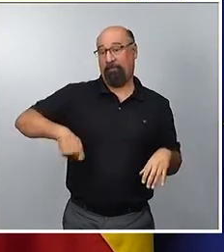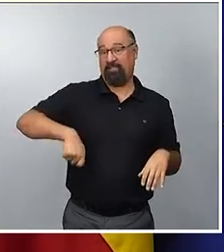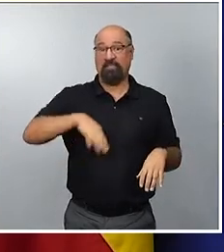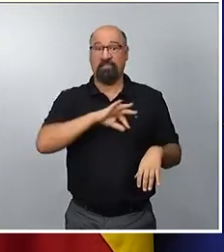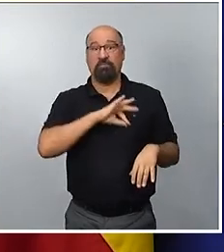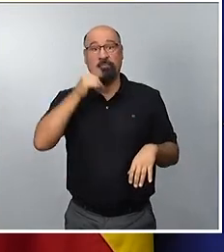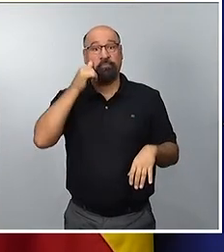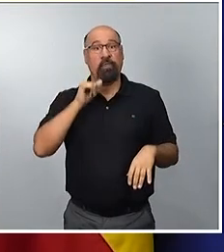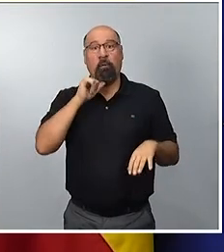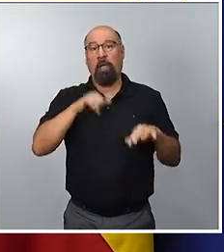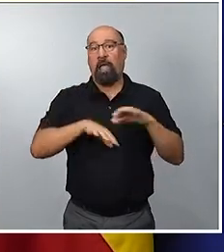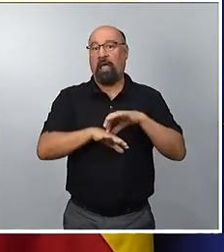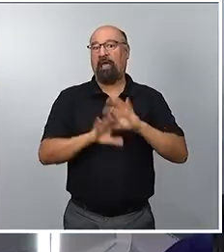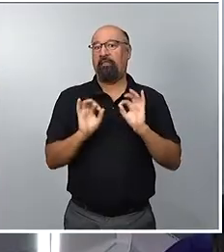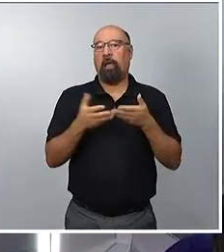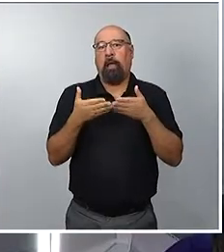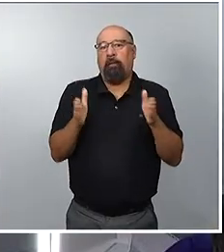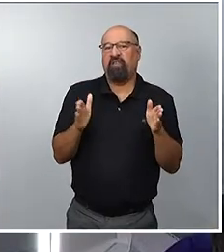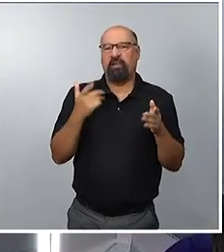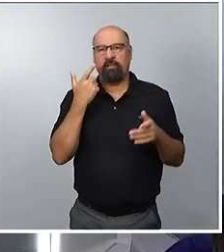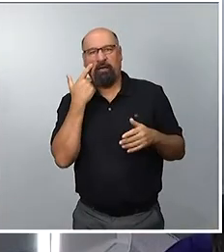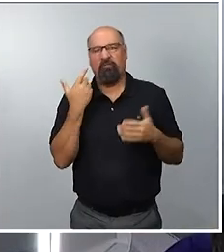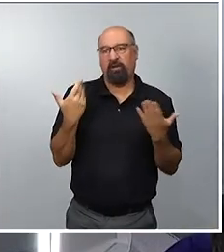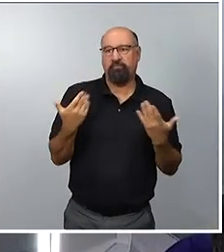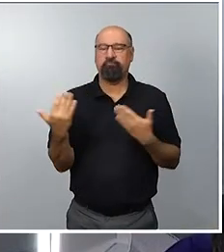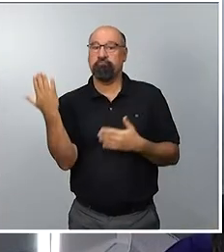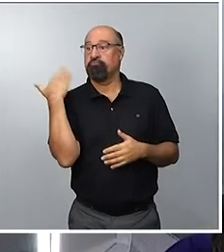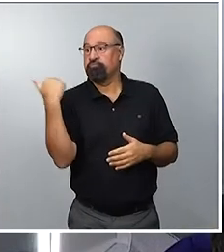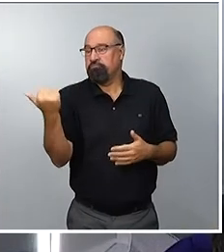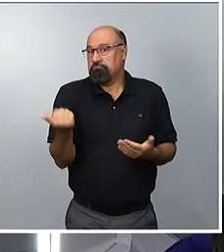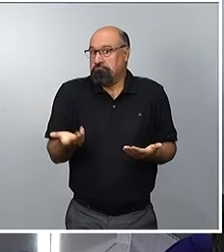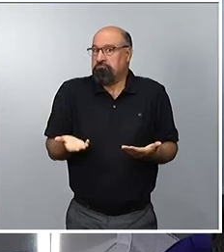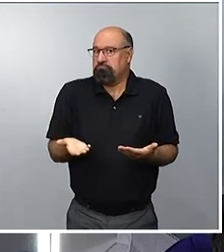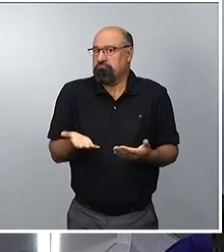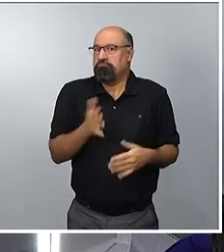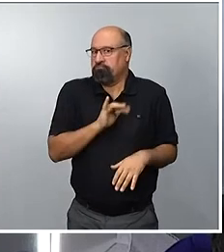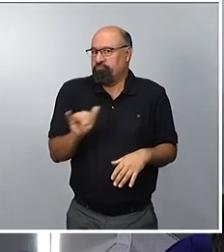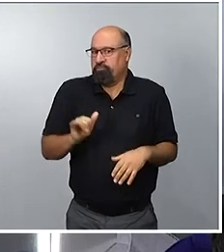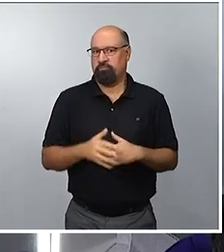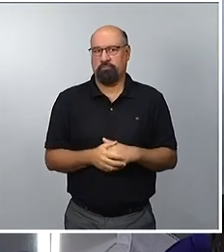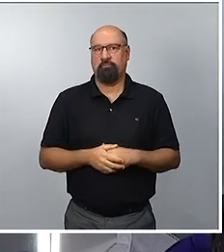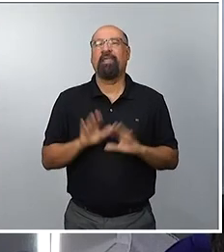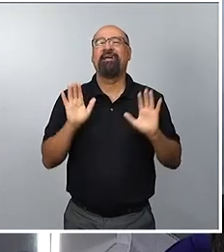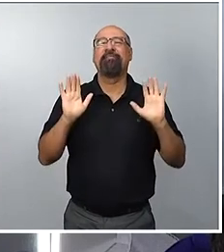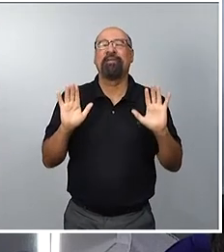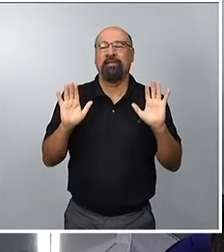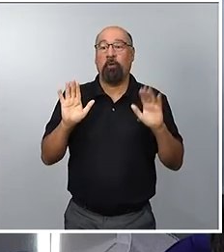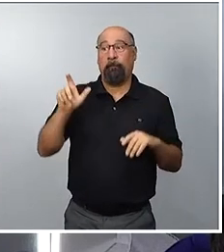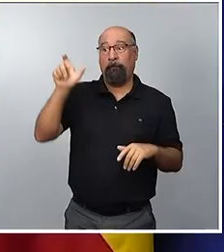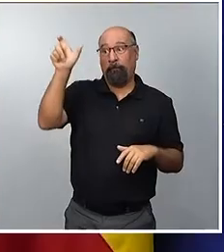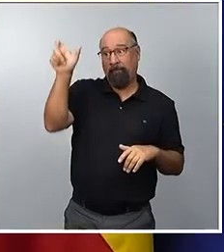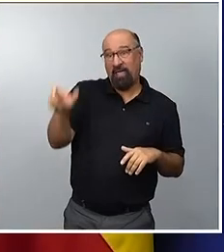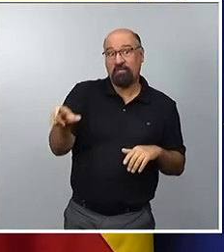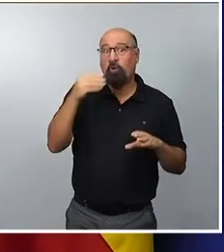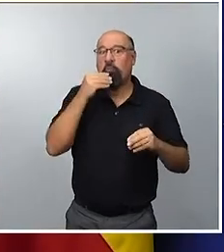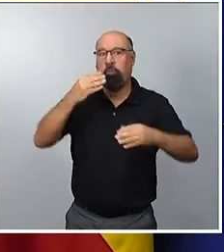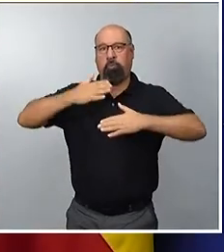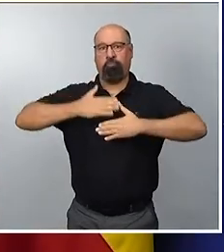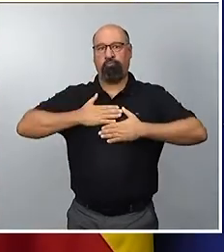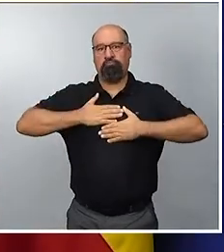inmediatez, pero eso no impide que podamos subrayar que quien asume esa investidura